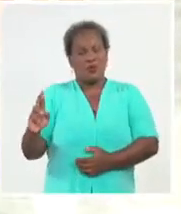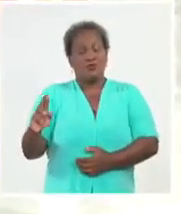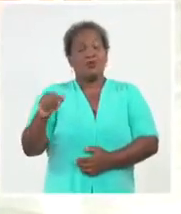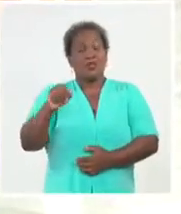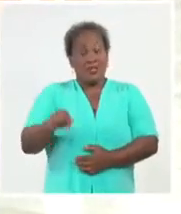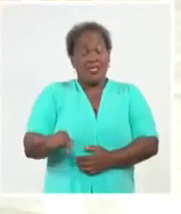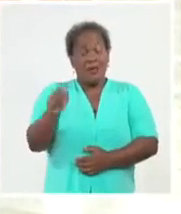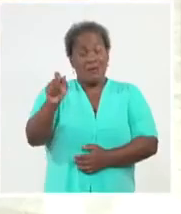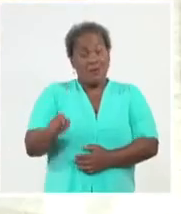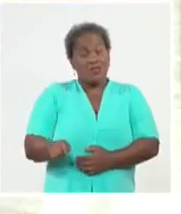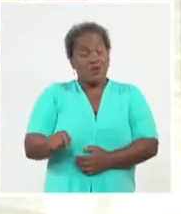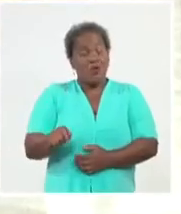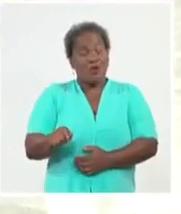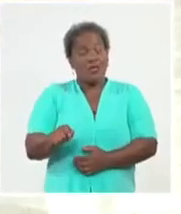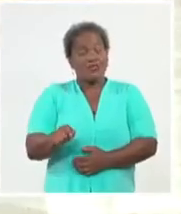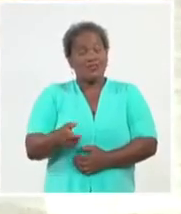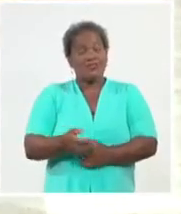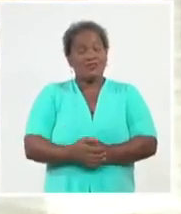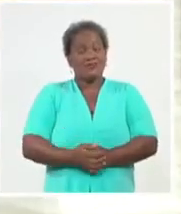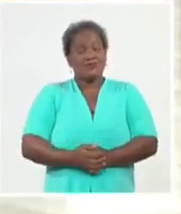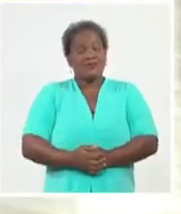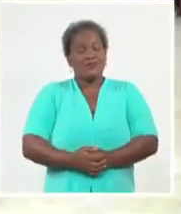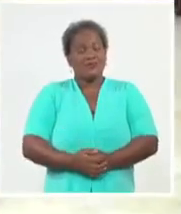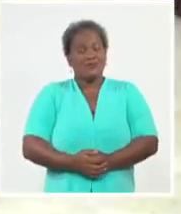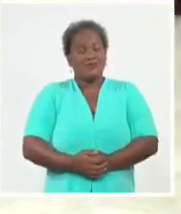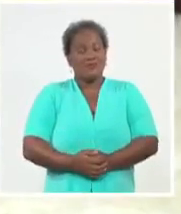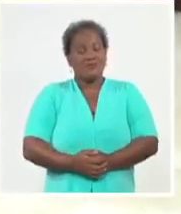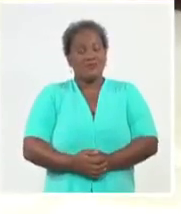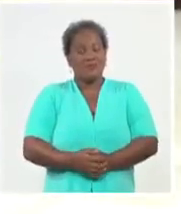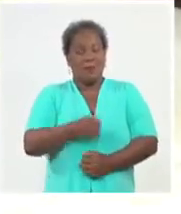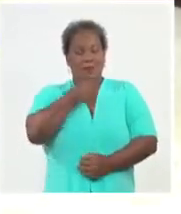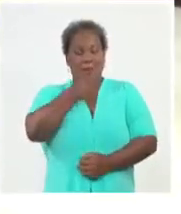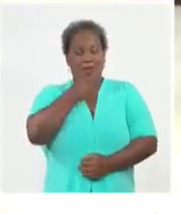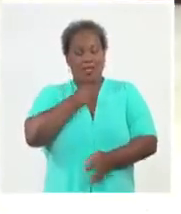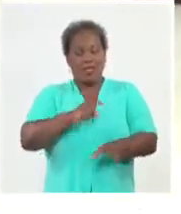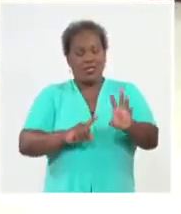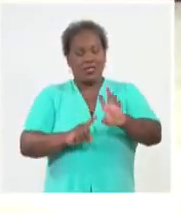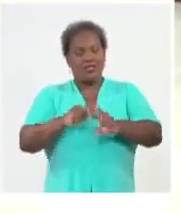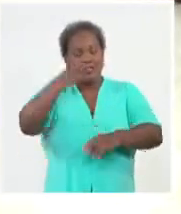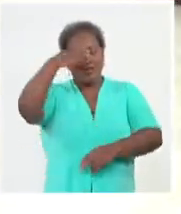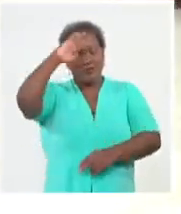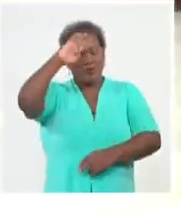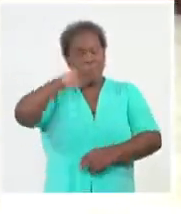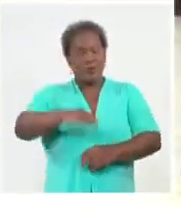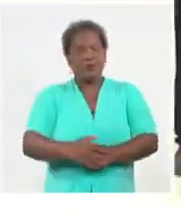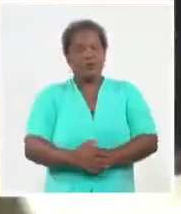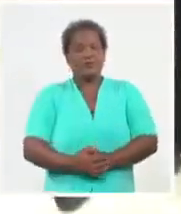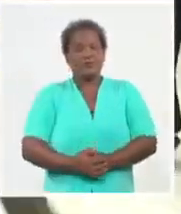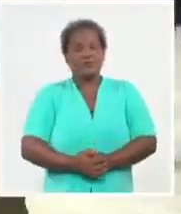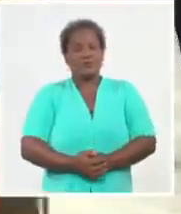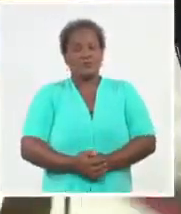humildes y para los humildes. Evelix Cetamile, Sistema Informativo de la Televisión Cubana.